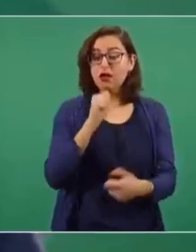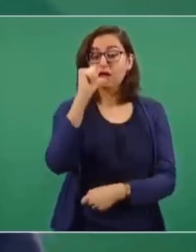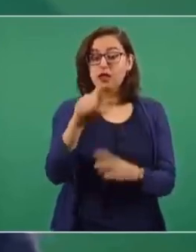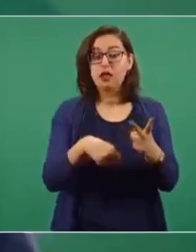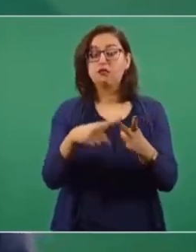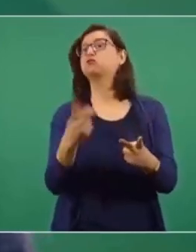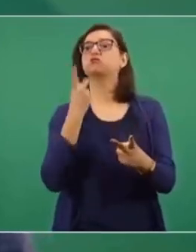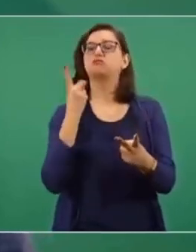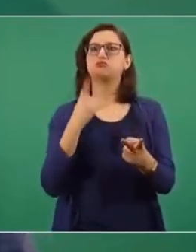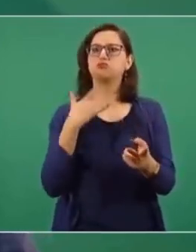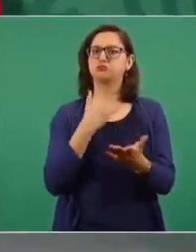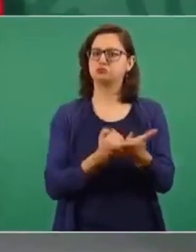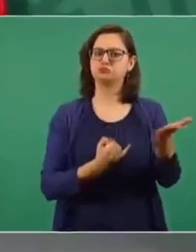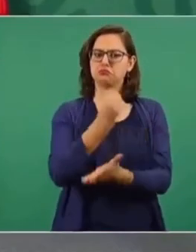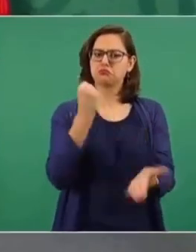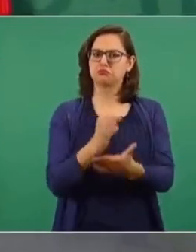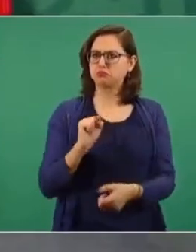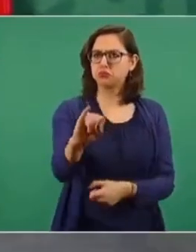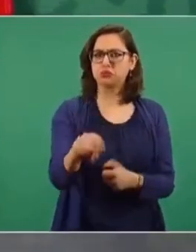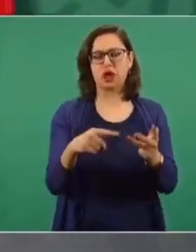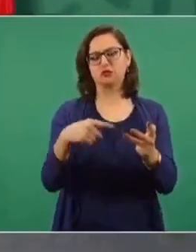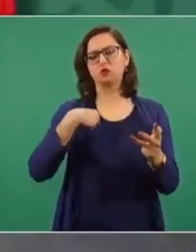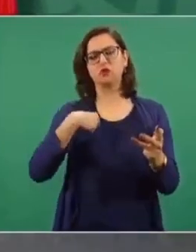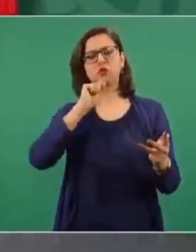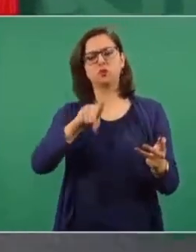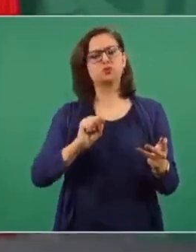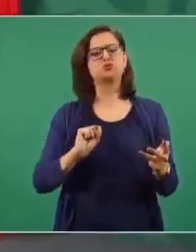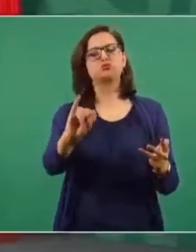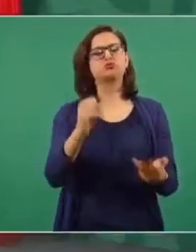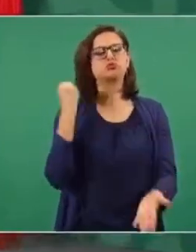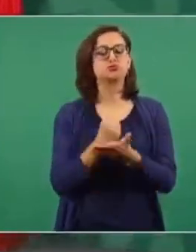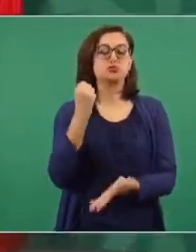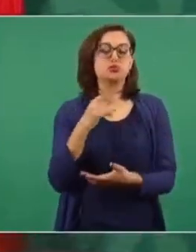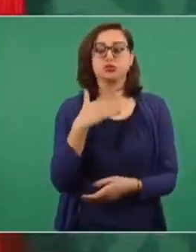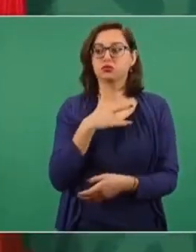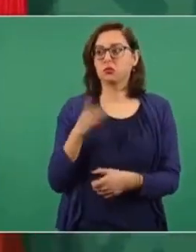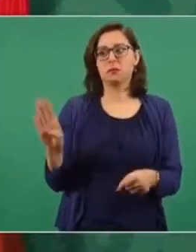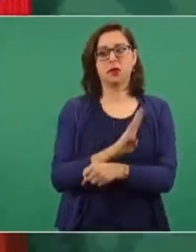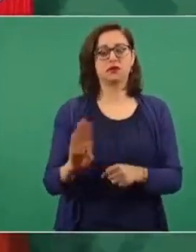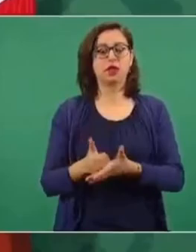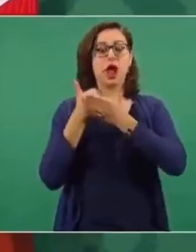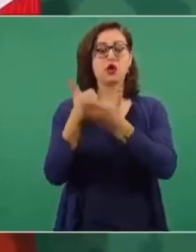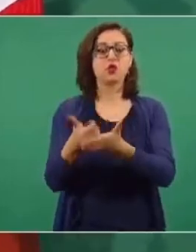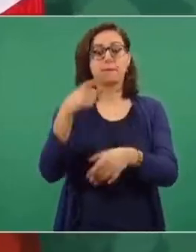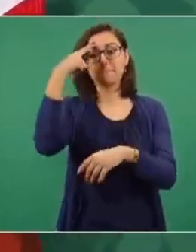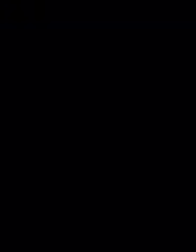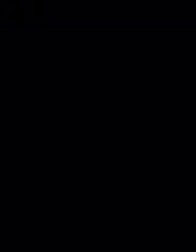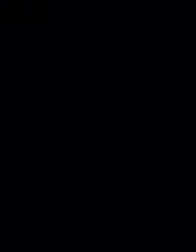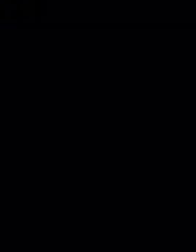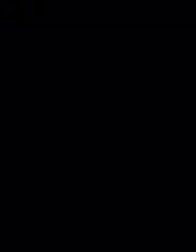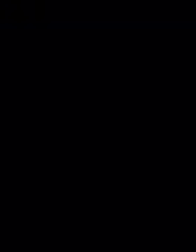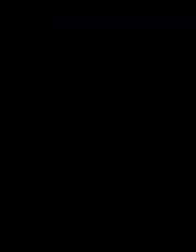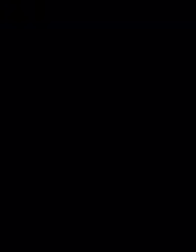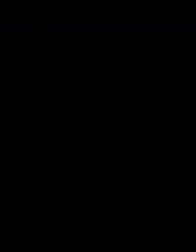la Cámara de Diputados, yo estoy de acuerdo porque considero que ayuda en la moralización del país.